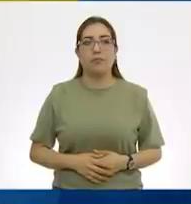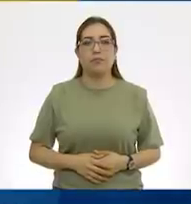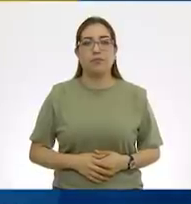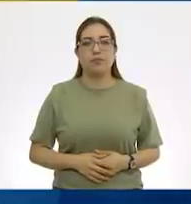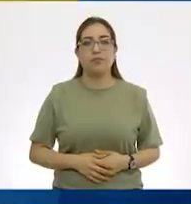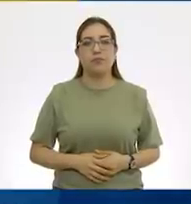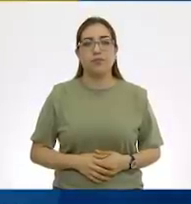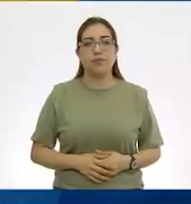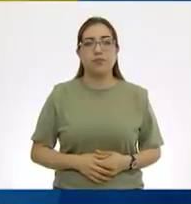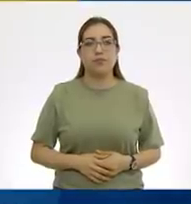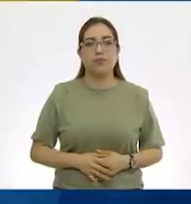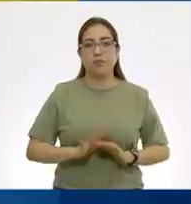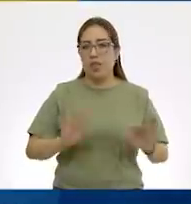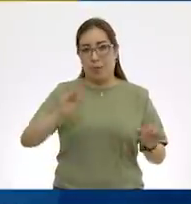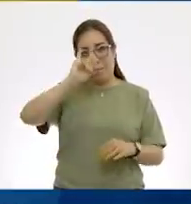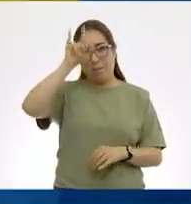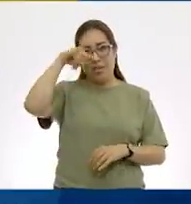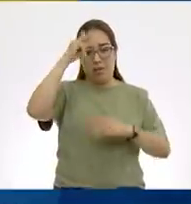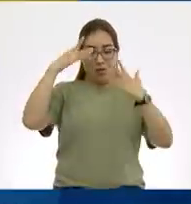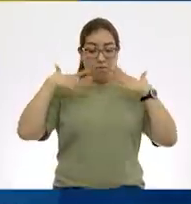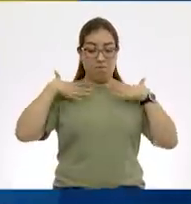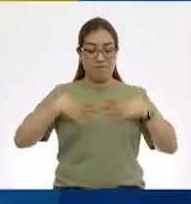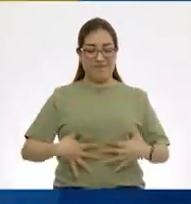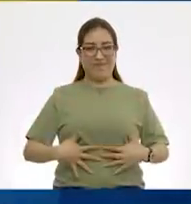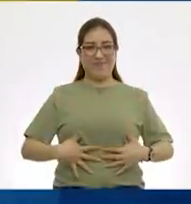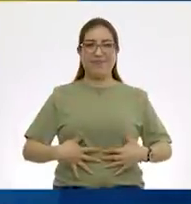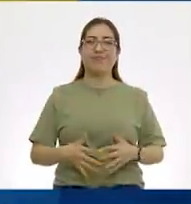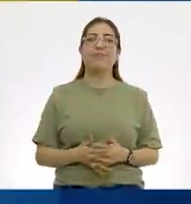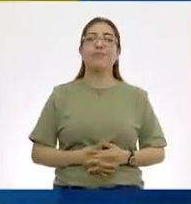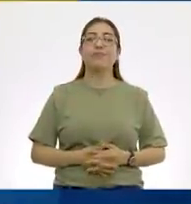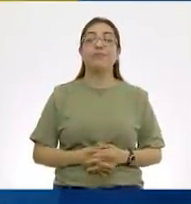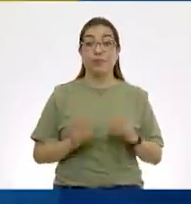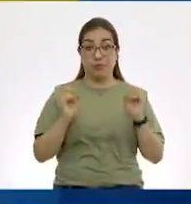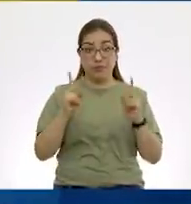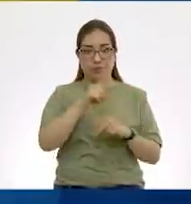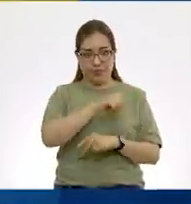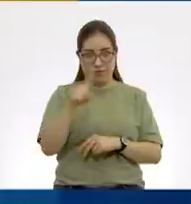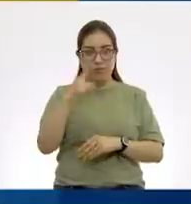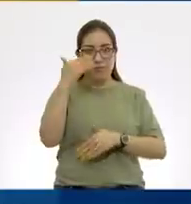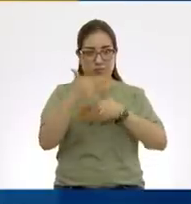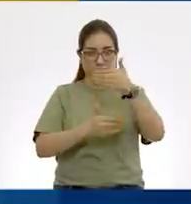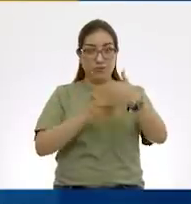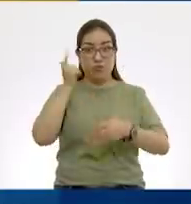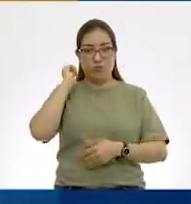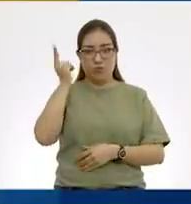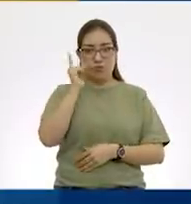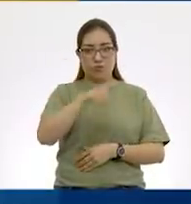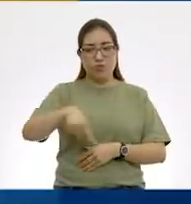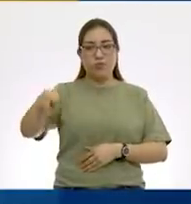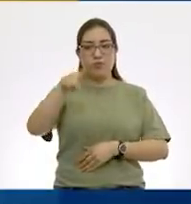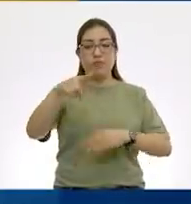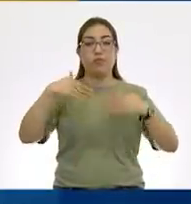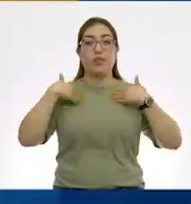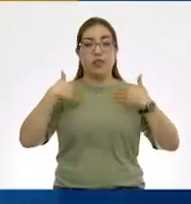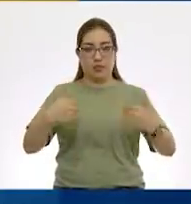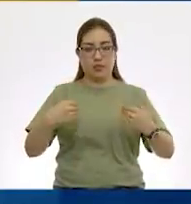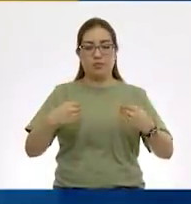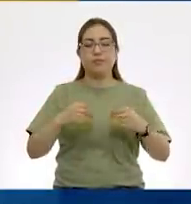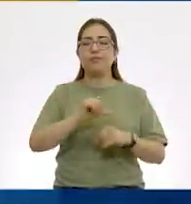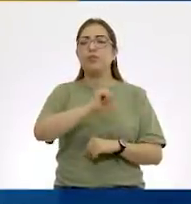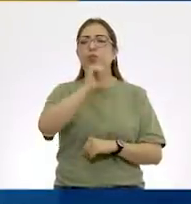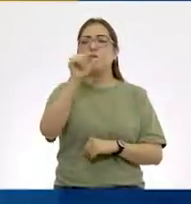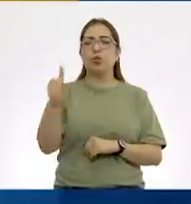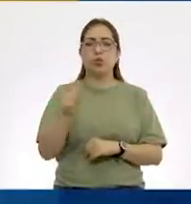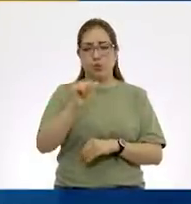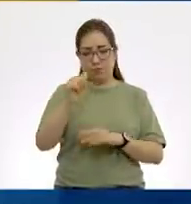pijama. Exacto. Casi con la pijama. ¿De acuerdo? Espero que nuestros alumnos en casa también lo hayan podido resolver. Vamos a hacer otro